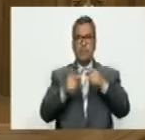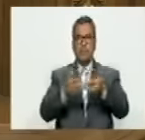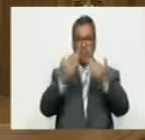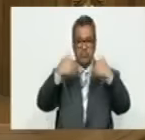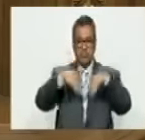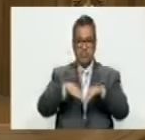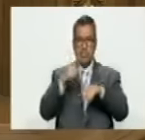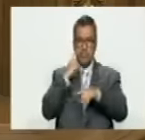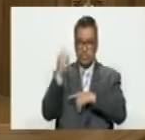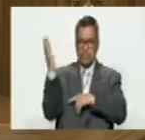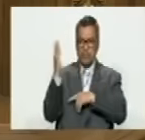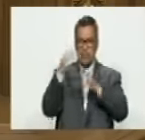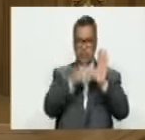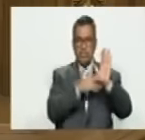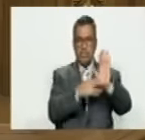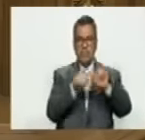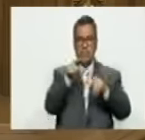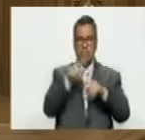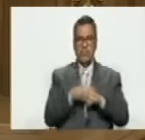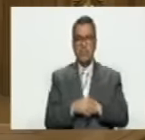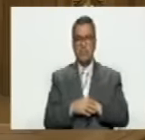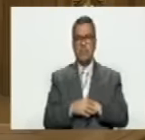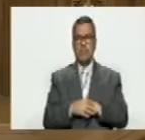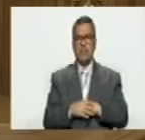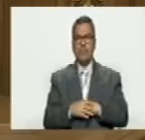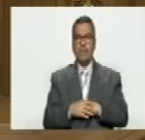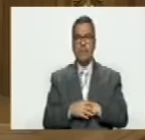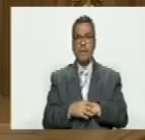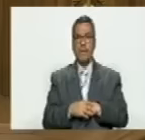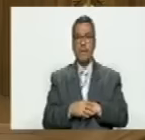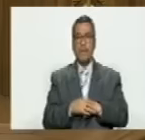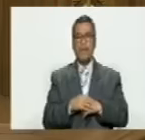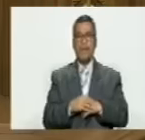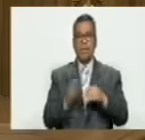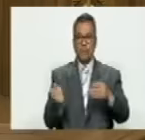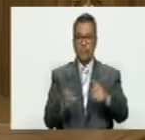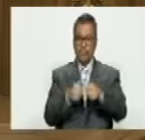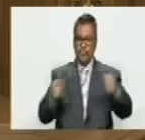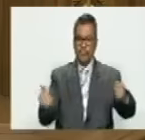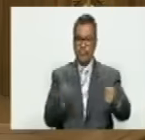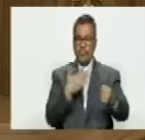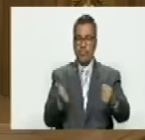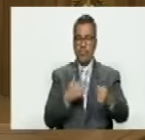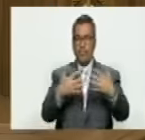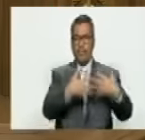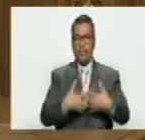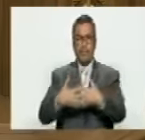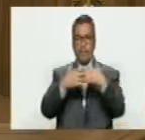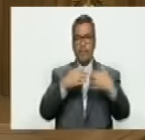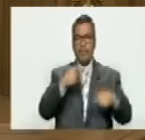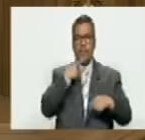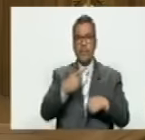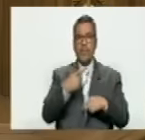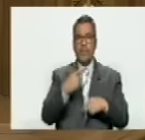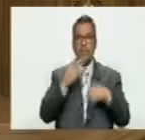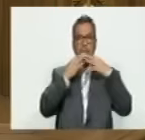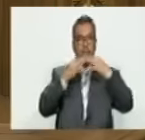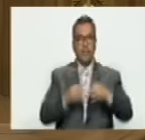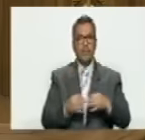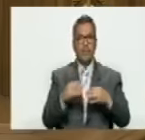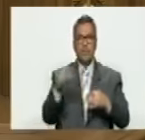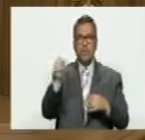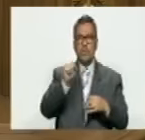imagen ustedes verán que un periódico norteamericano dice literalmente que